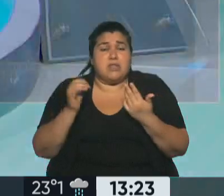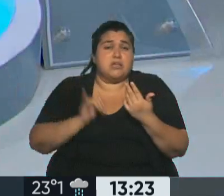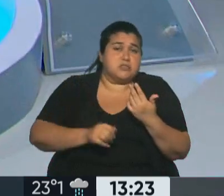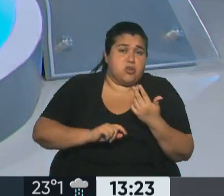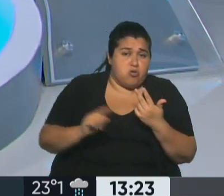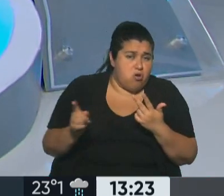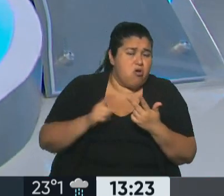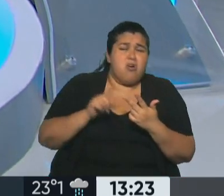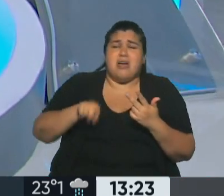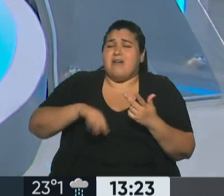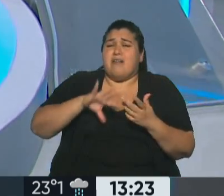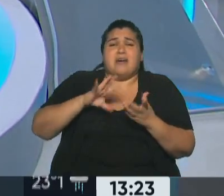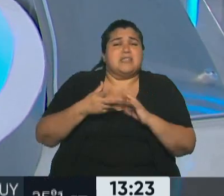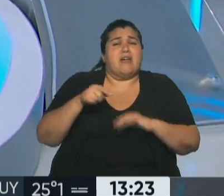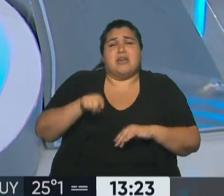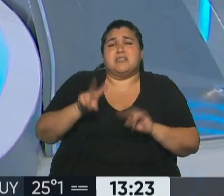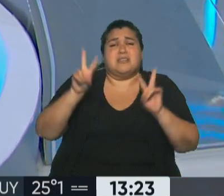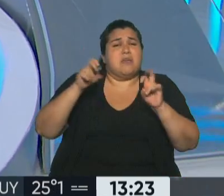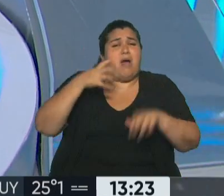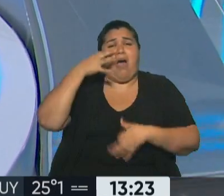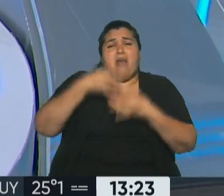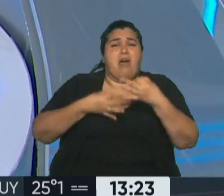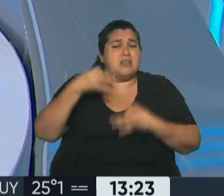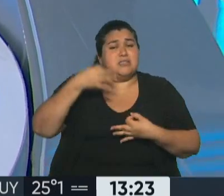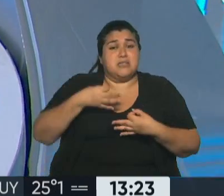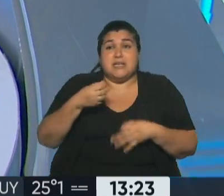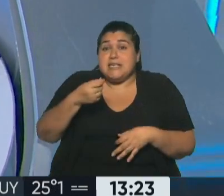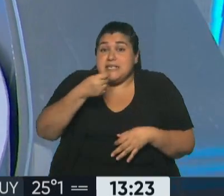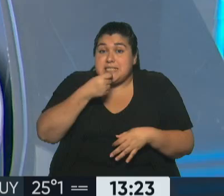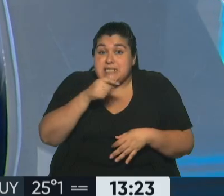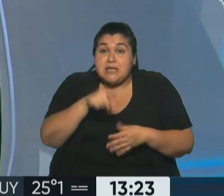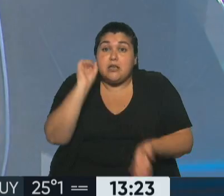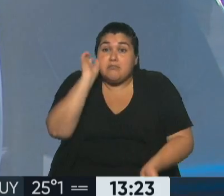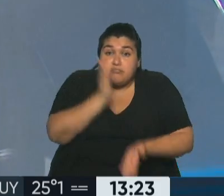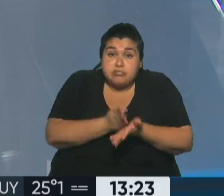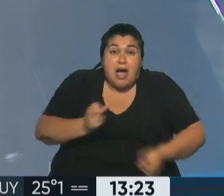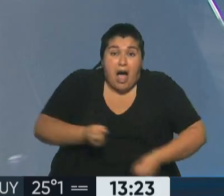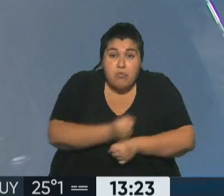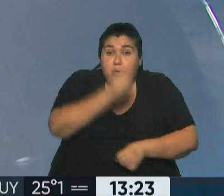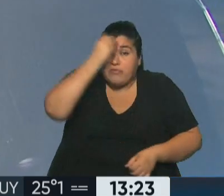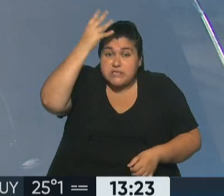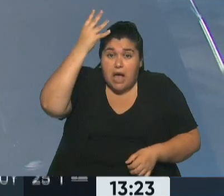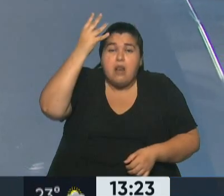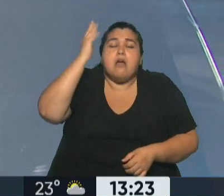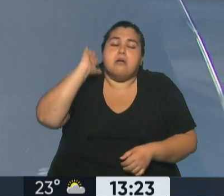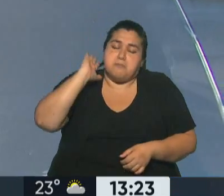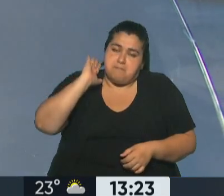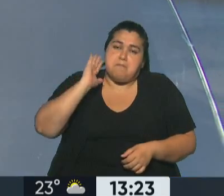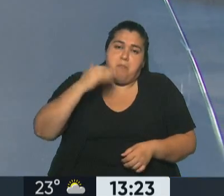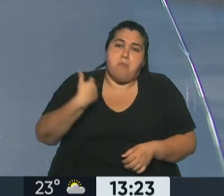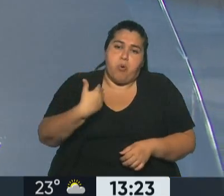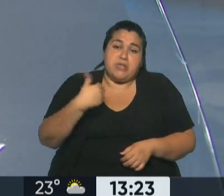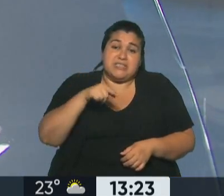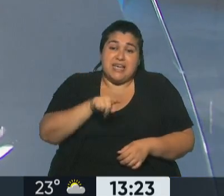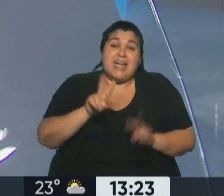momento, si eventualmente la sentencia queda firme. Yo me adelanto a decir que la administración